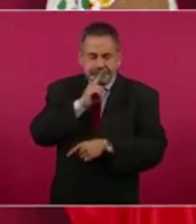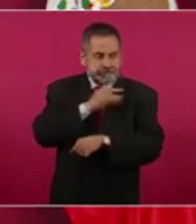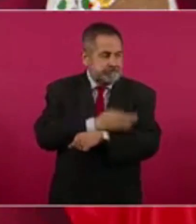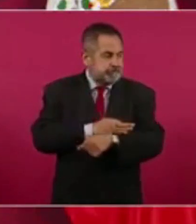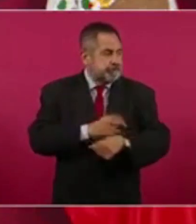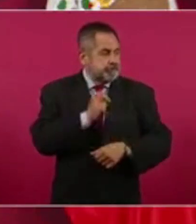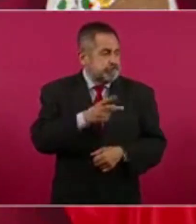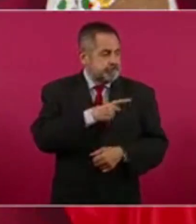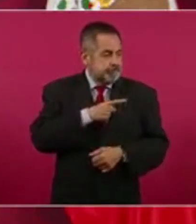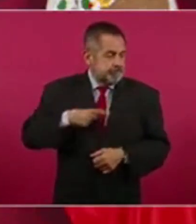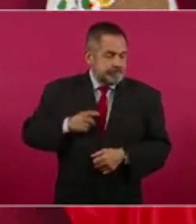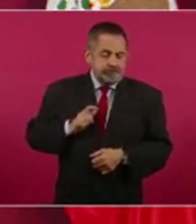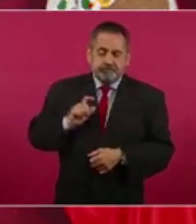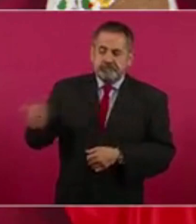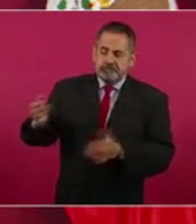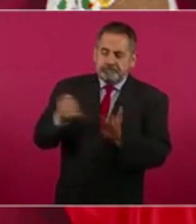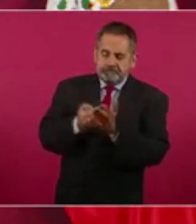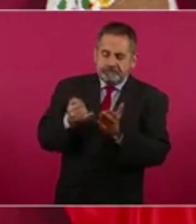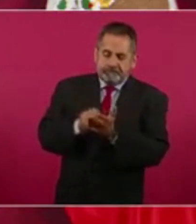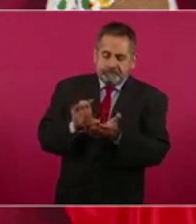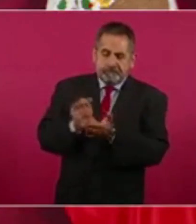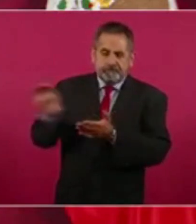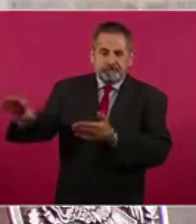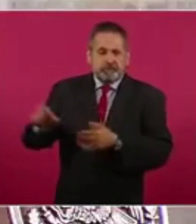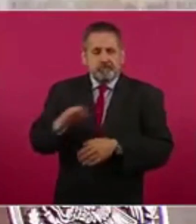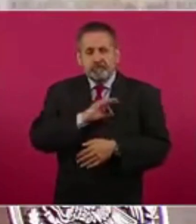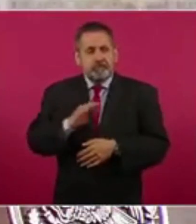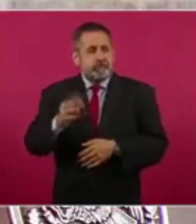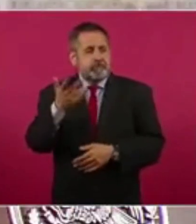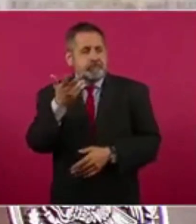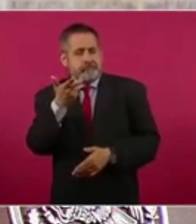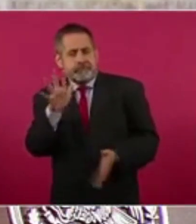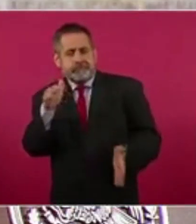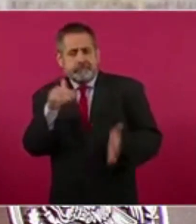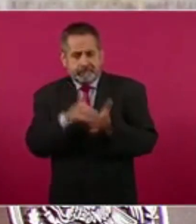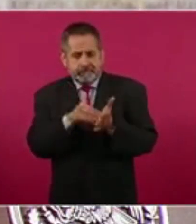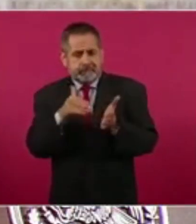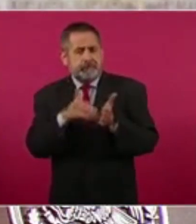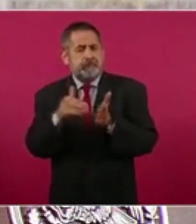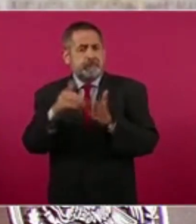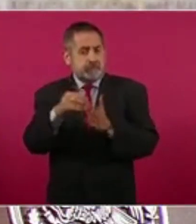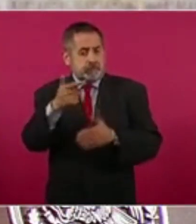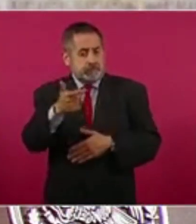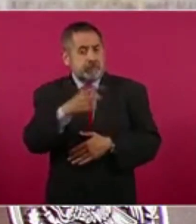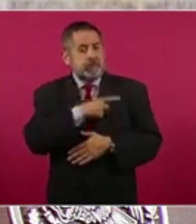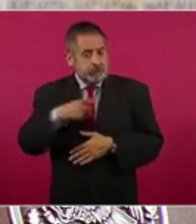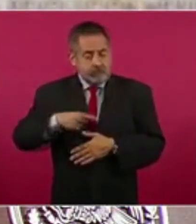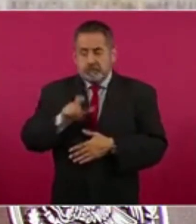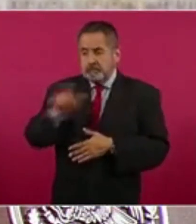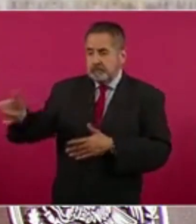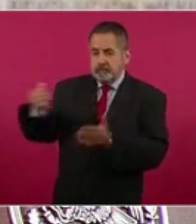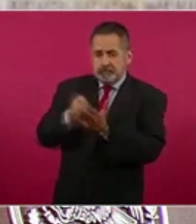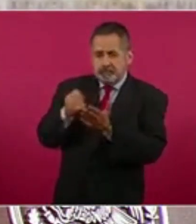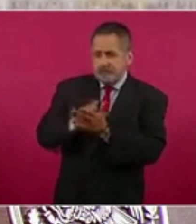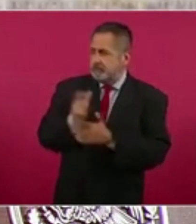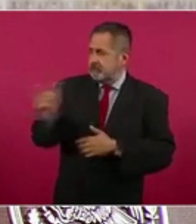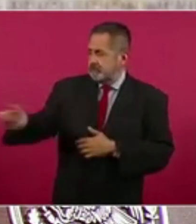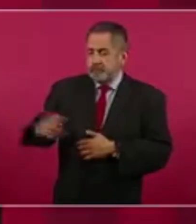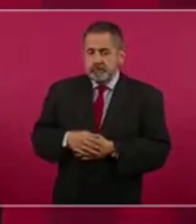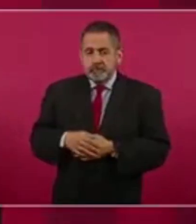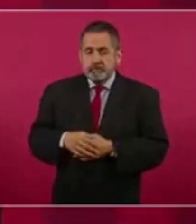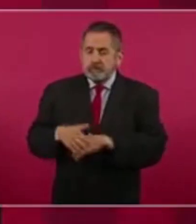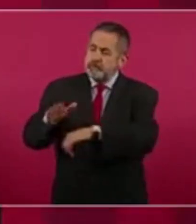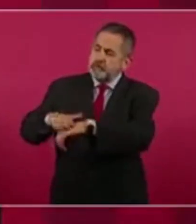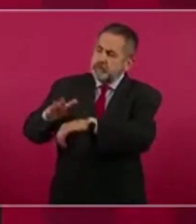debía y que eran más de 10 mil millones de pesos, le dijo a la directora del